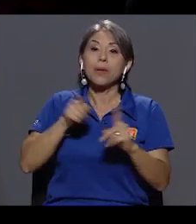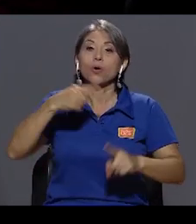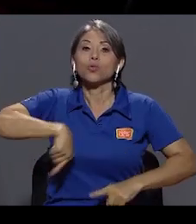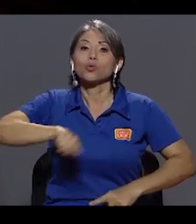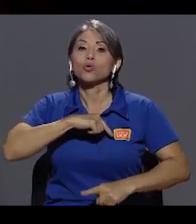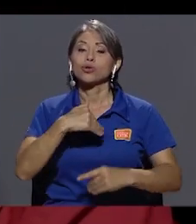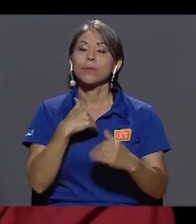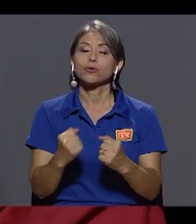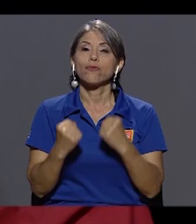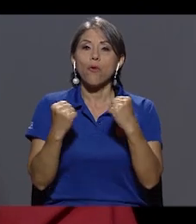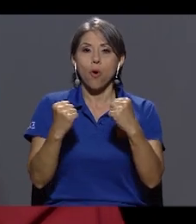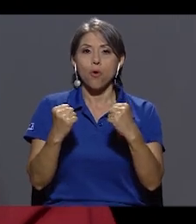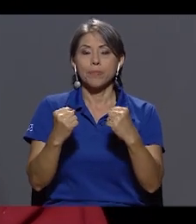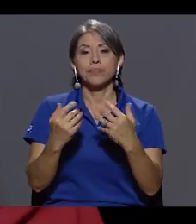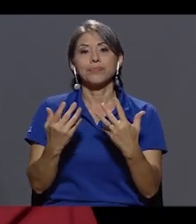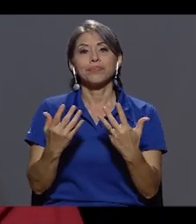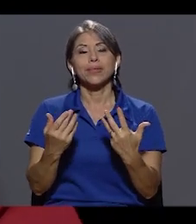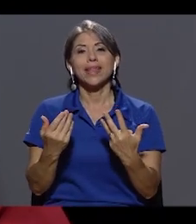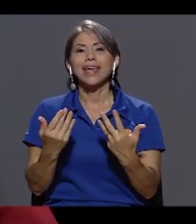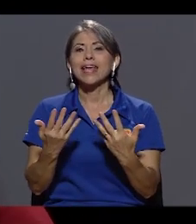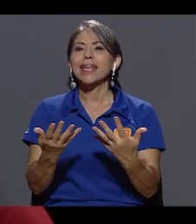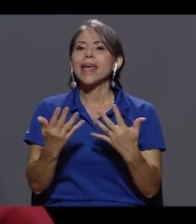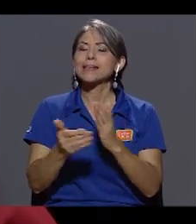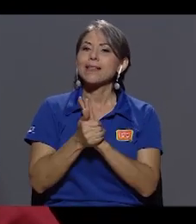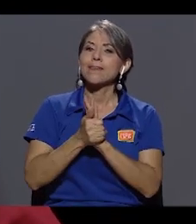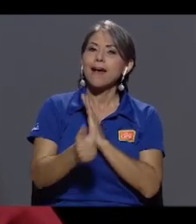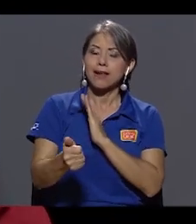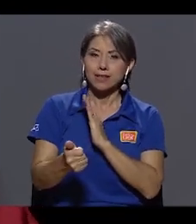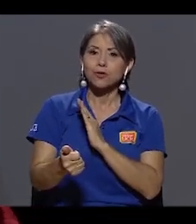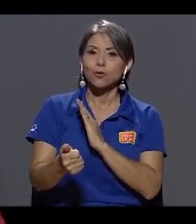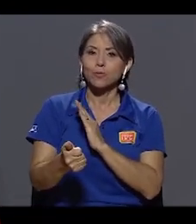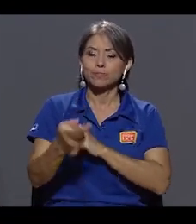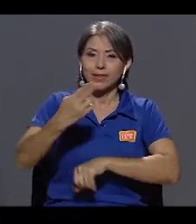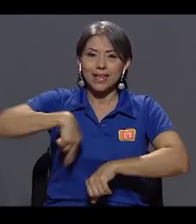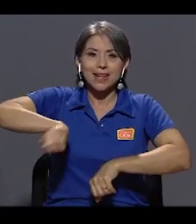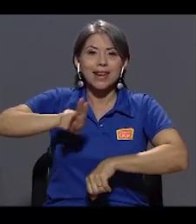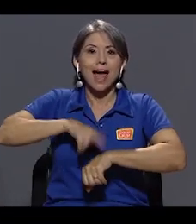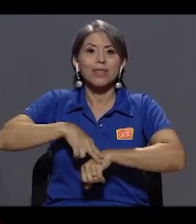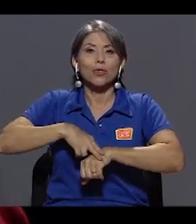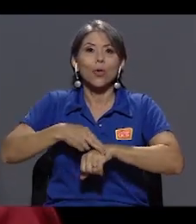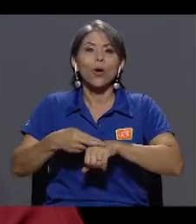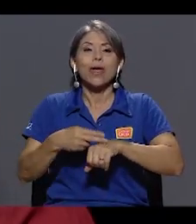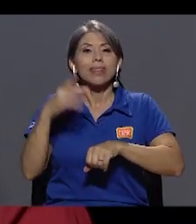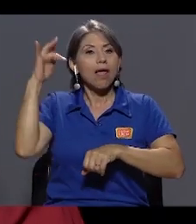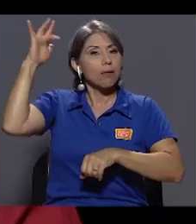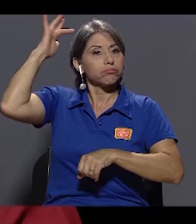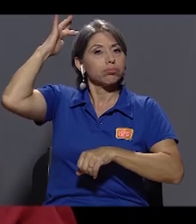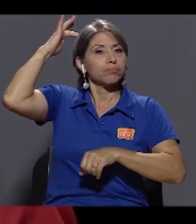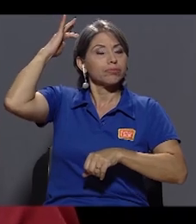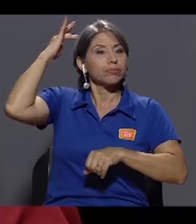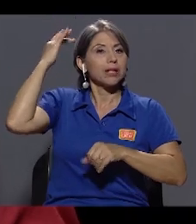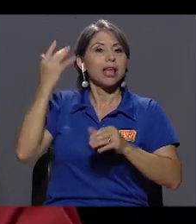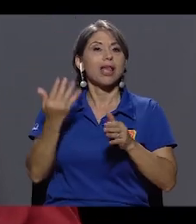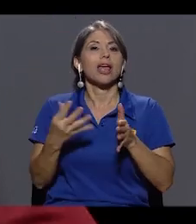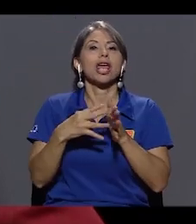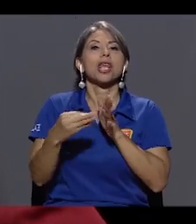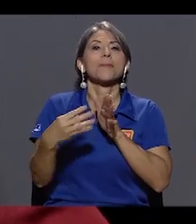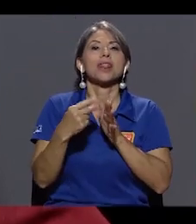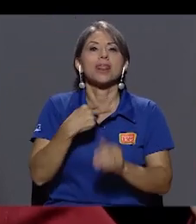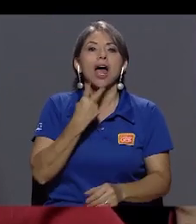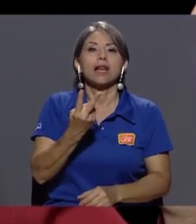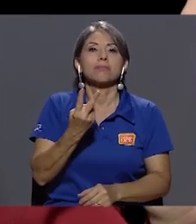fortaleza nosotros, que es el talento innato de imitar. Entonces, cada cuatro años vienen